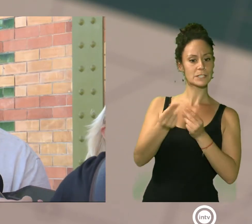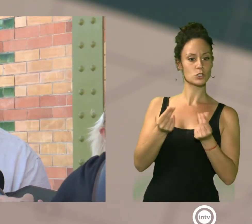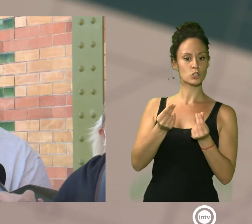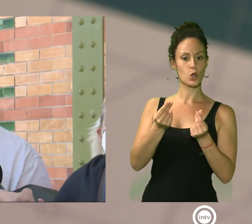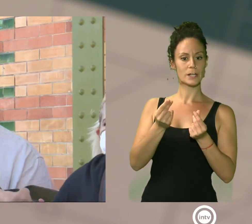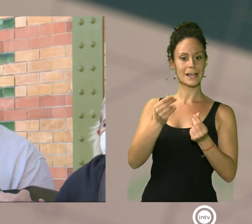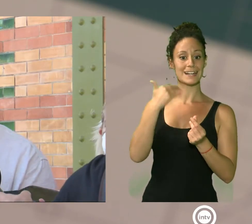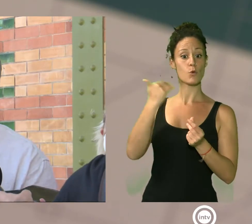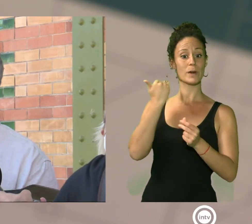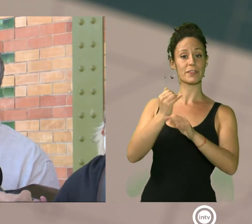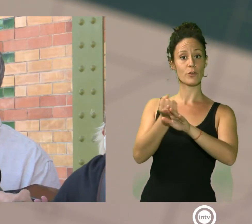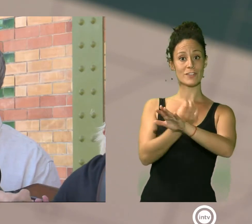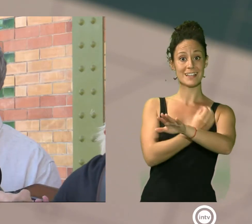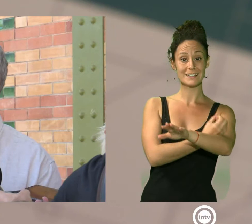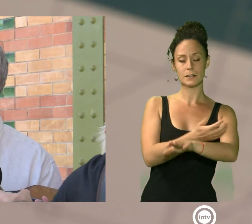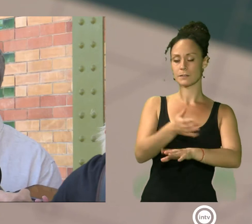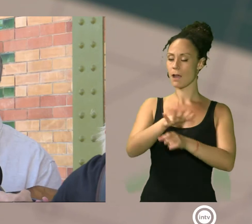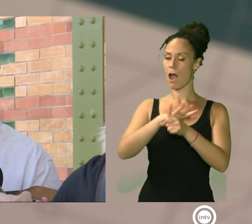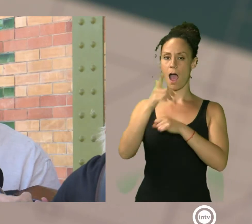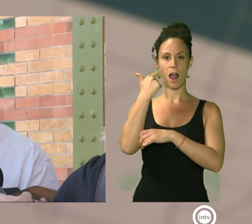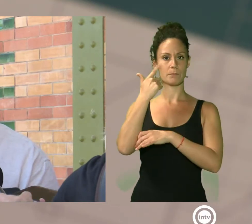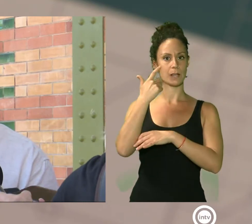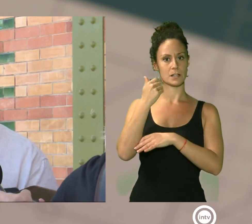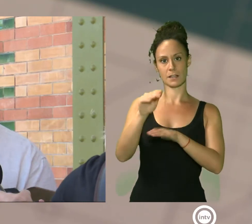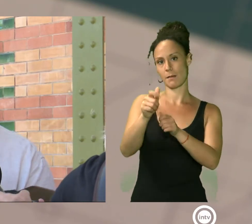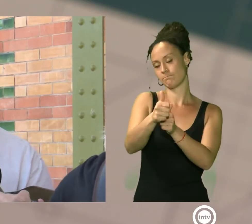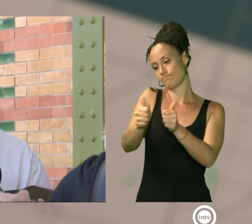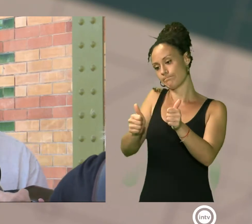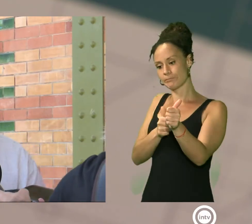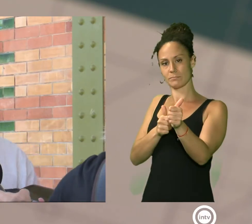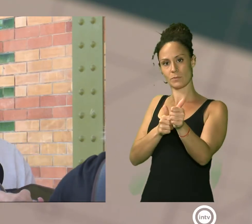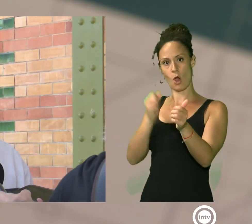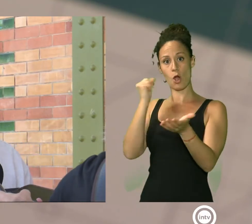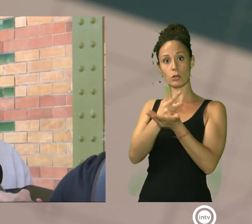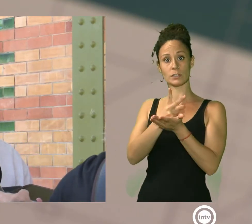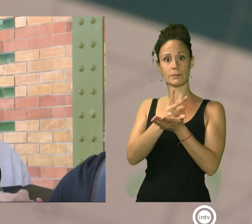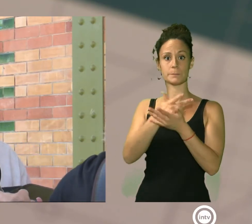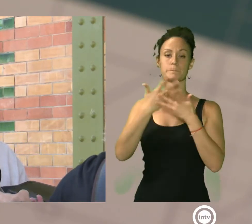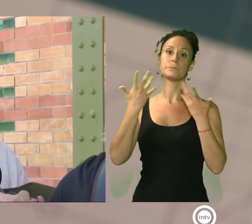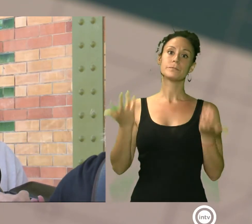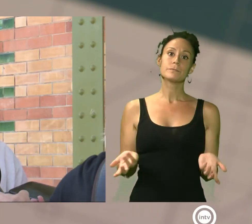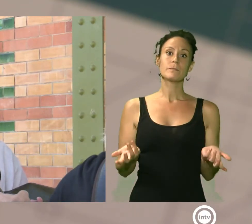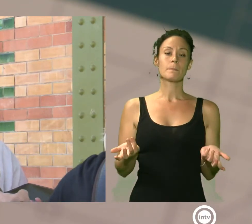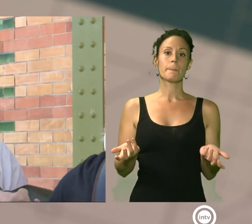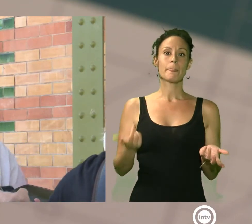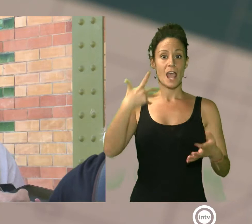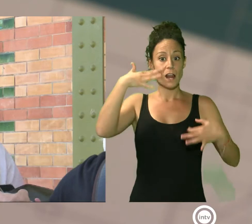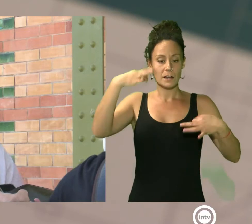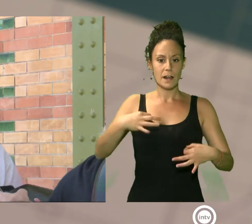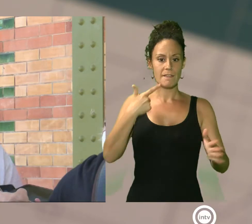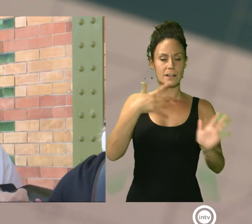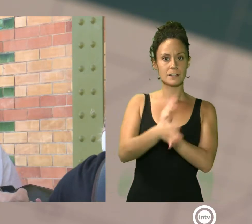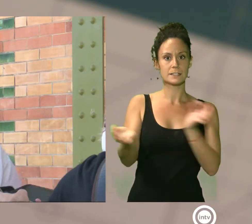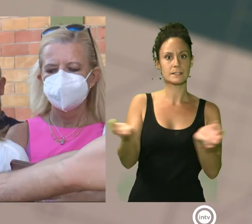Almería se va a quedar de nuevo en la cola. Y esto, claro, en la práctica supone un